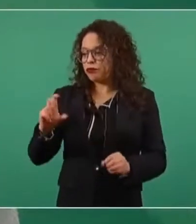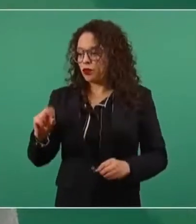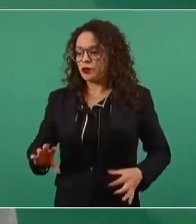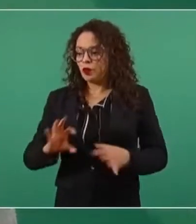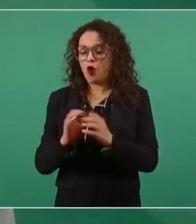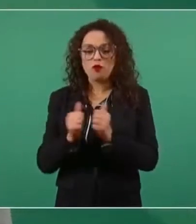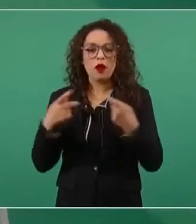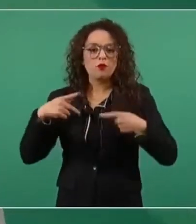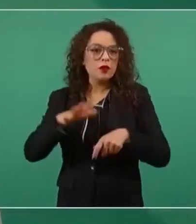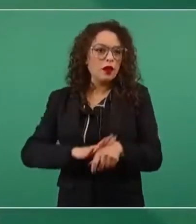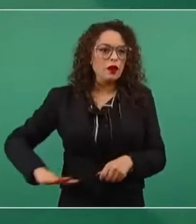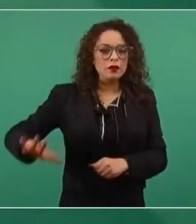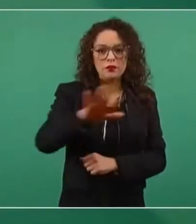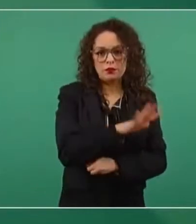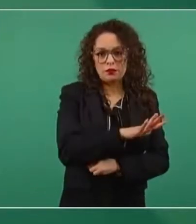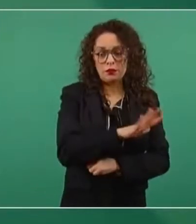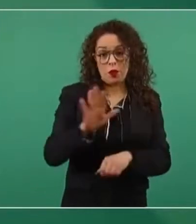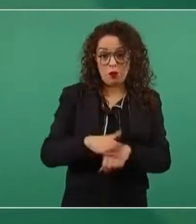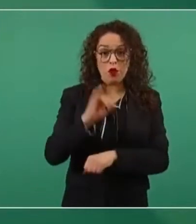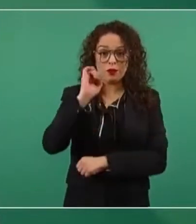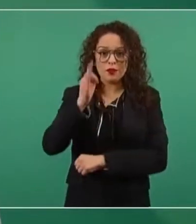no de la mafia del poder,